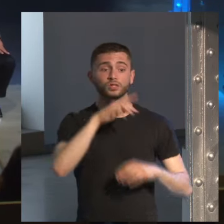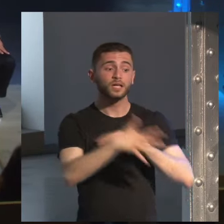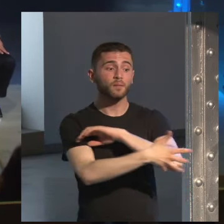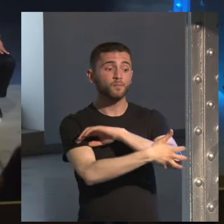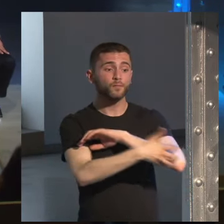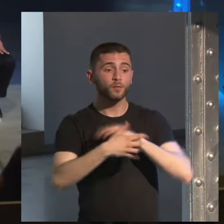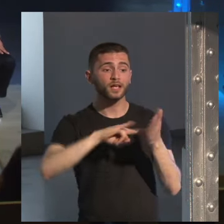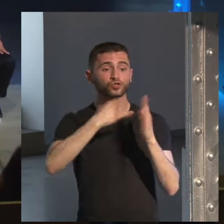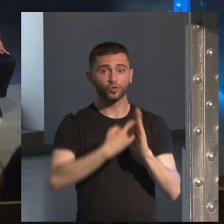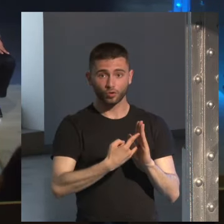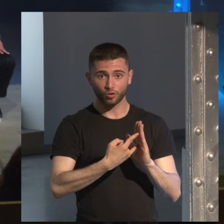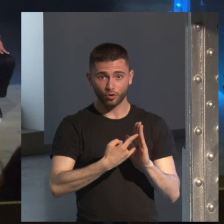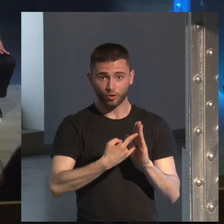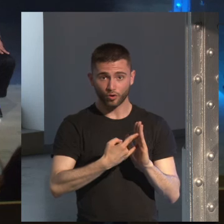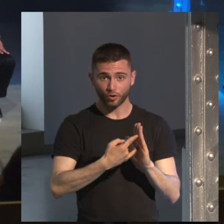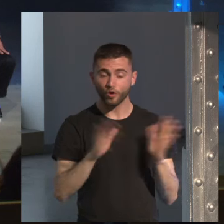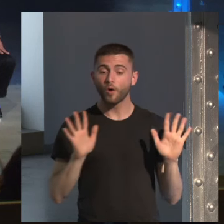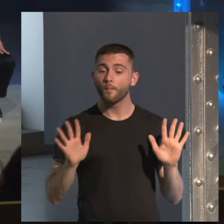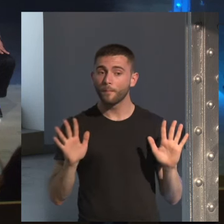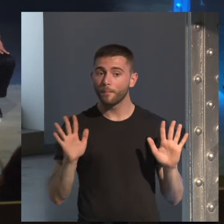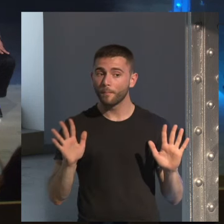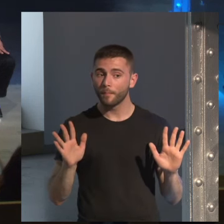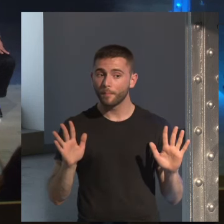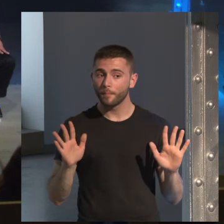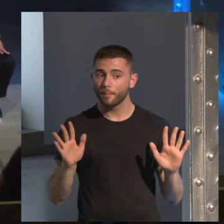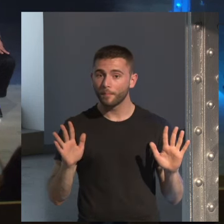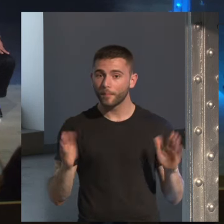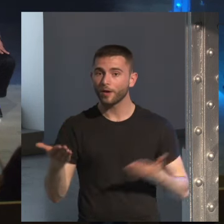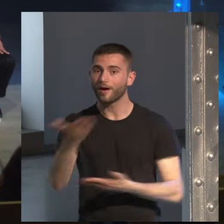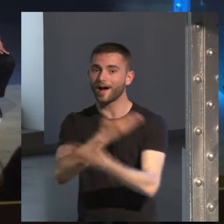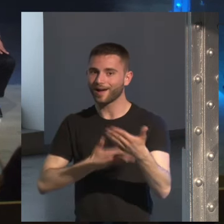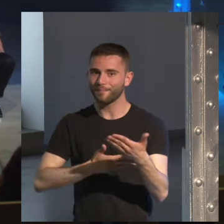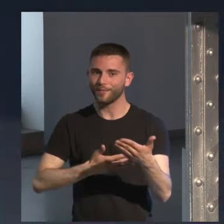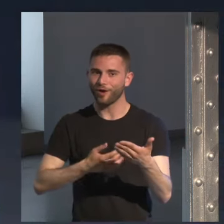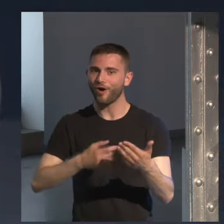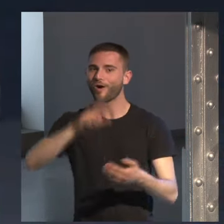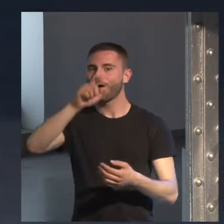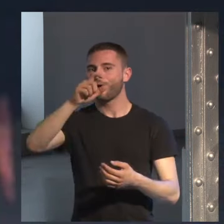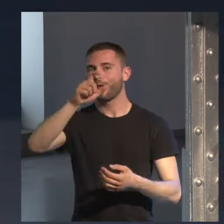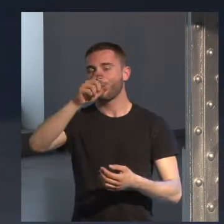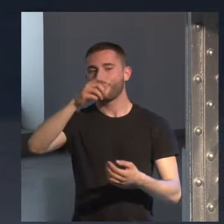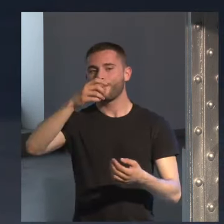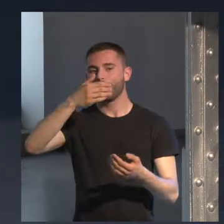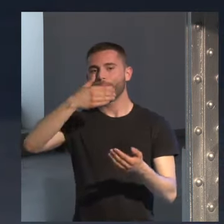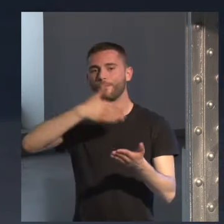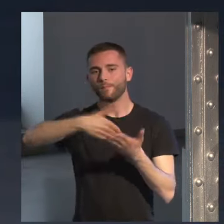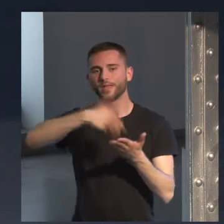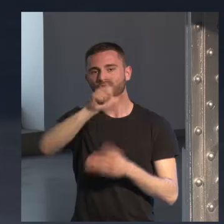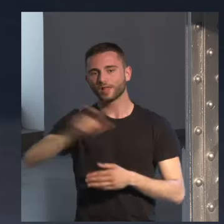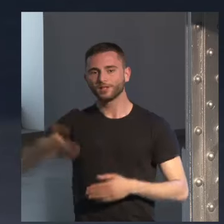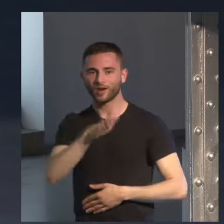pobreza extrema al precio de la vida de 20 millones de personas entonces hay de todo